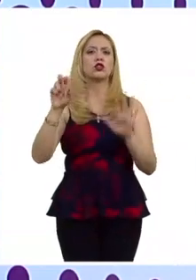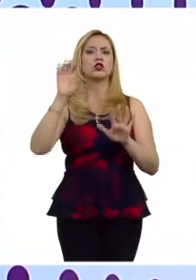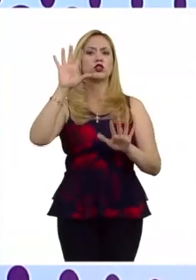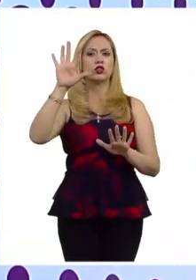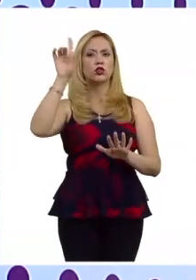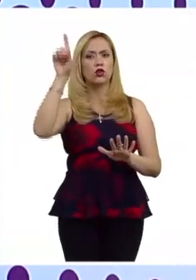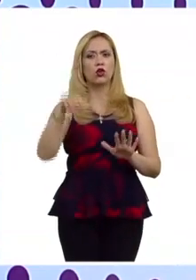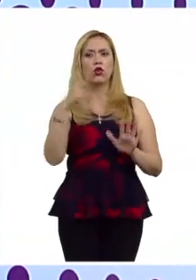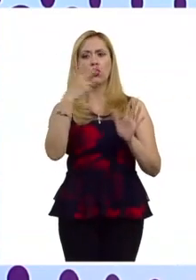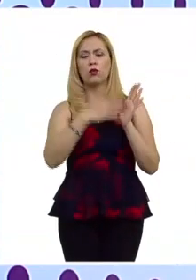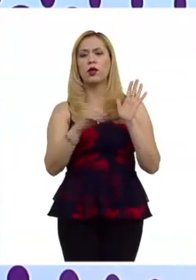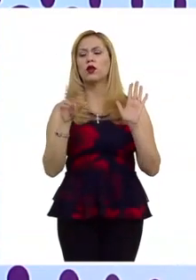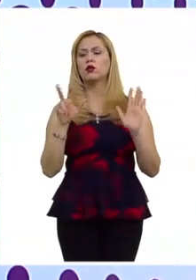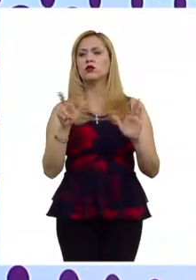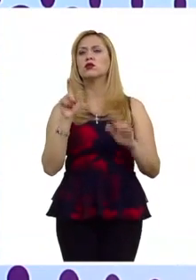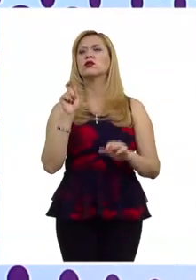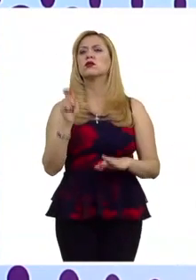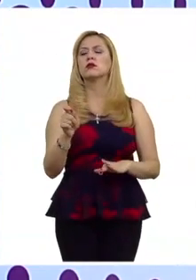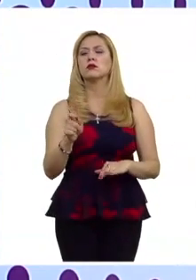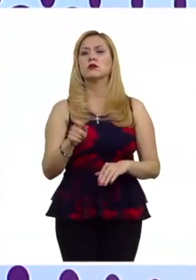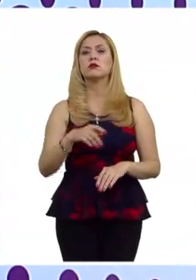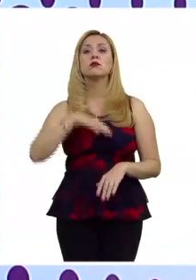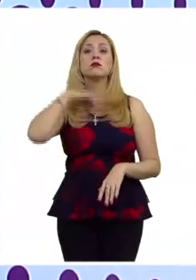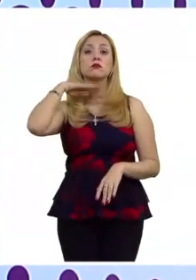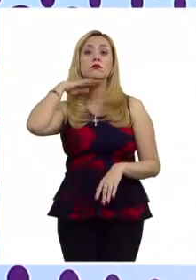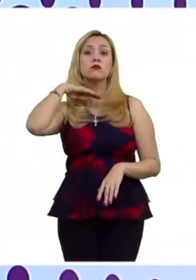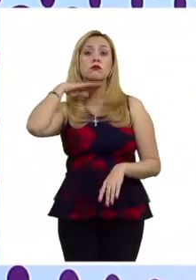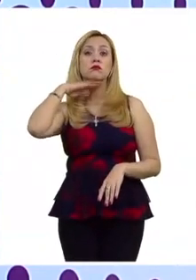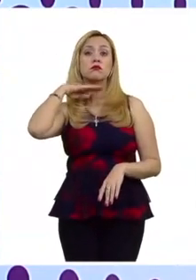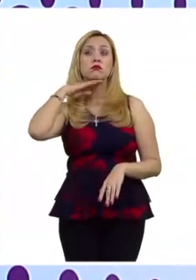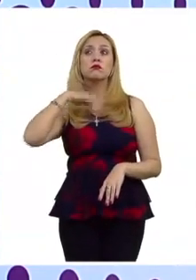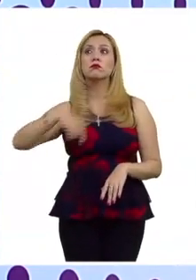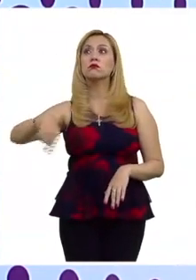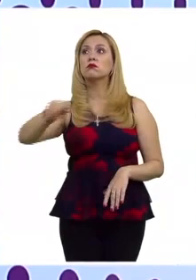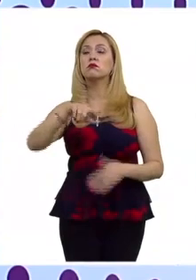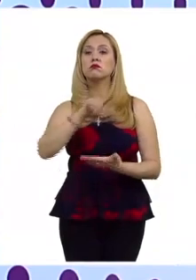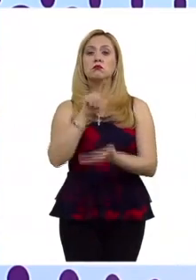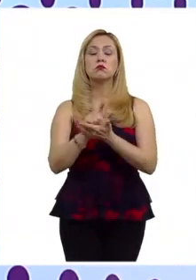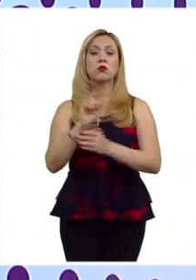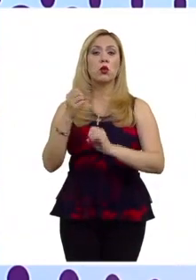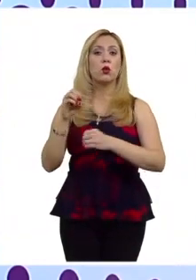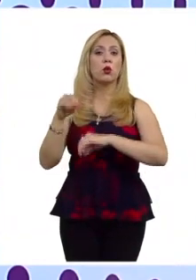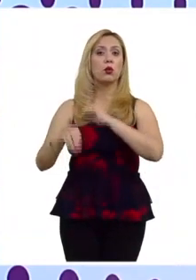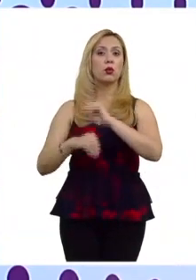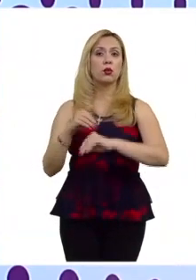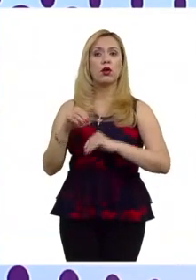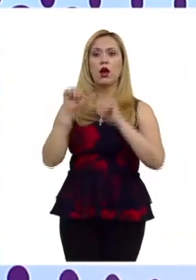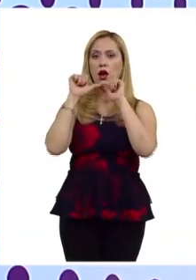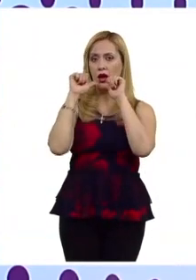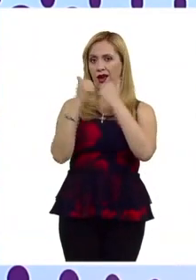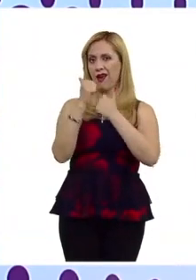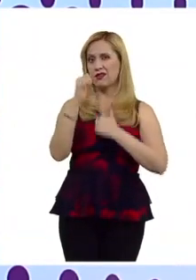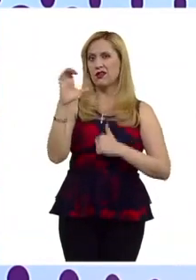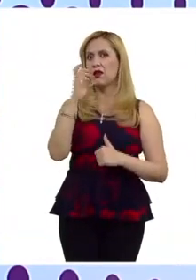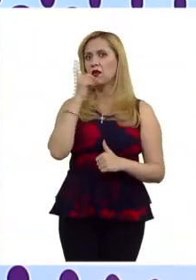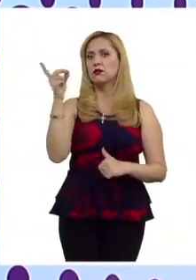que trata sobre omisiones legislativas del discurso de odio es una asociación civil que dice México